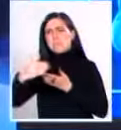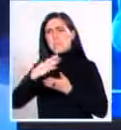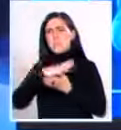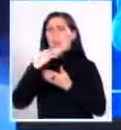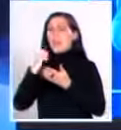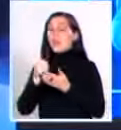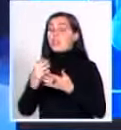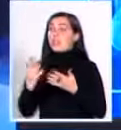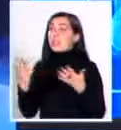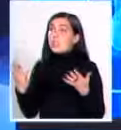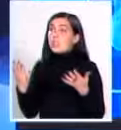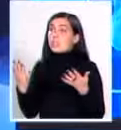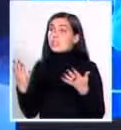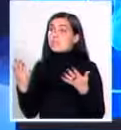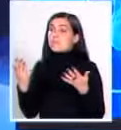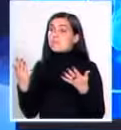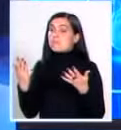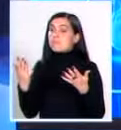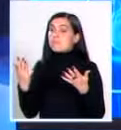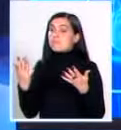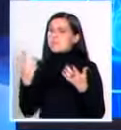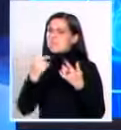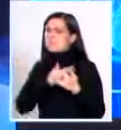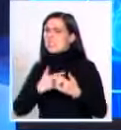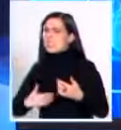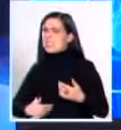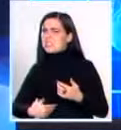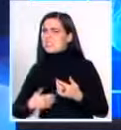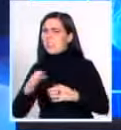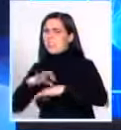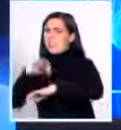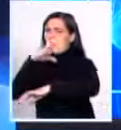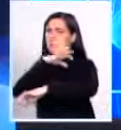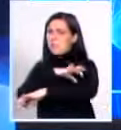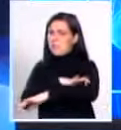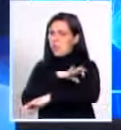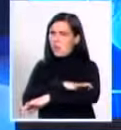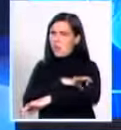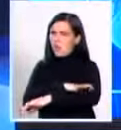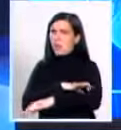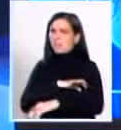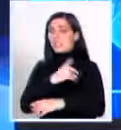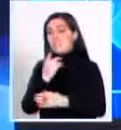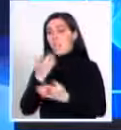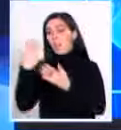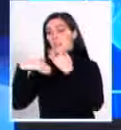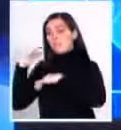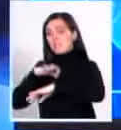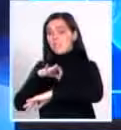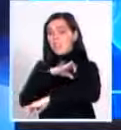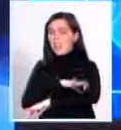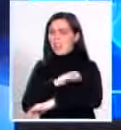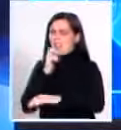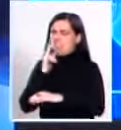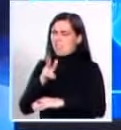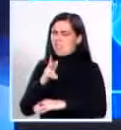Hasta que mi maestra de preescolar, que en aquella época se llamaba Jardinera. Le dijo a